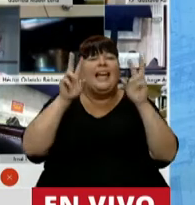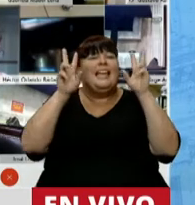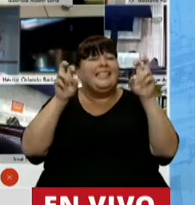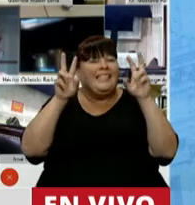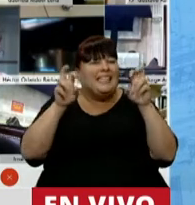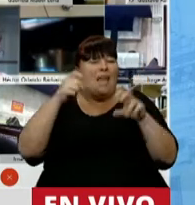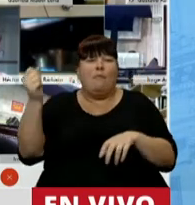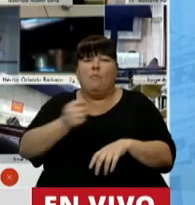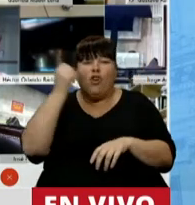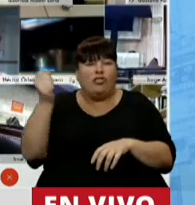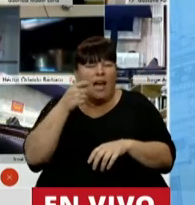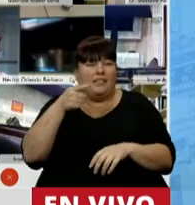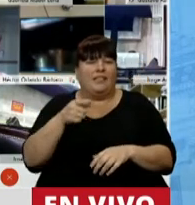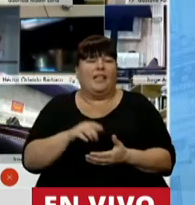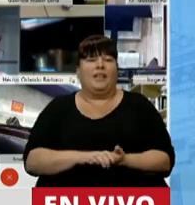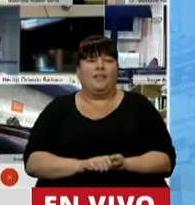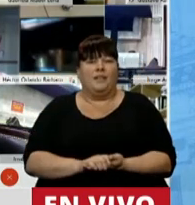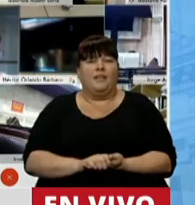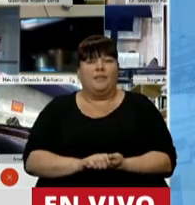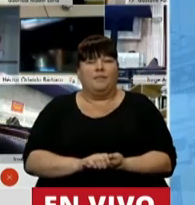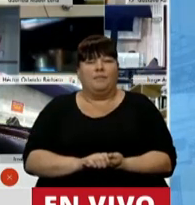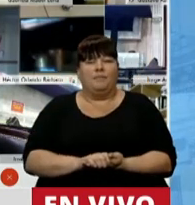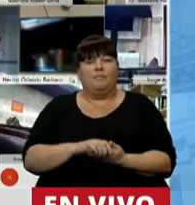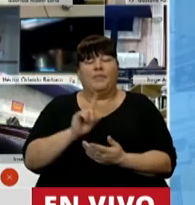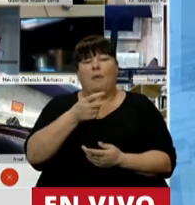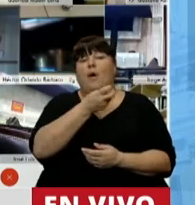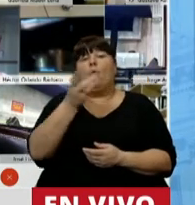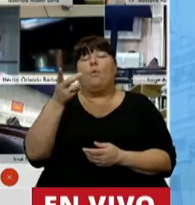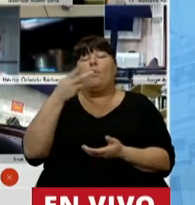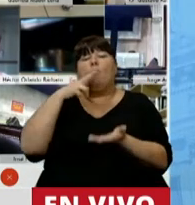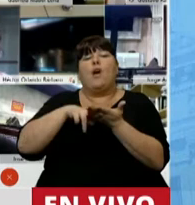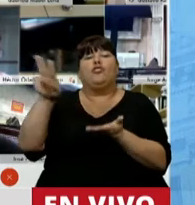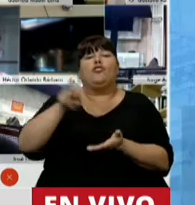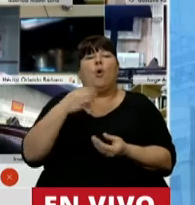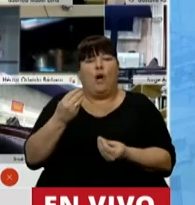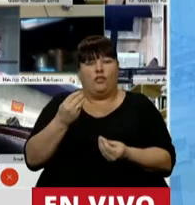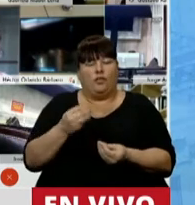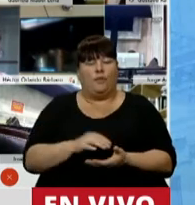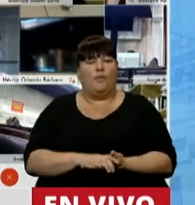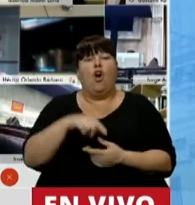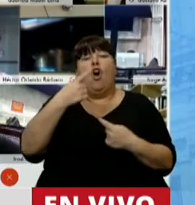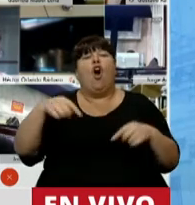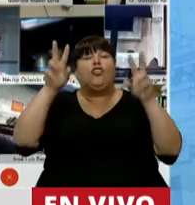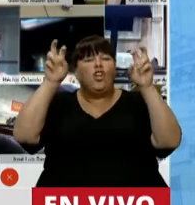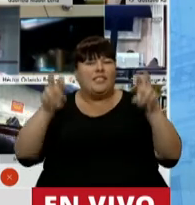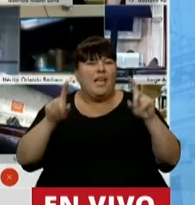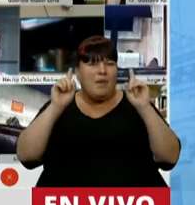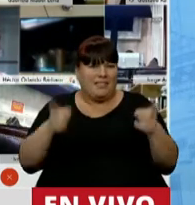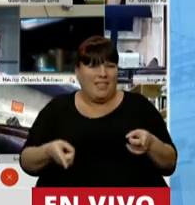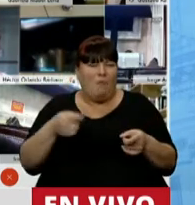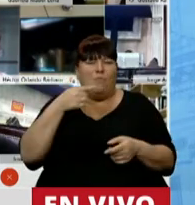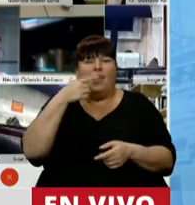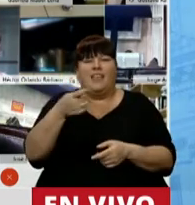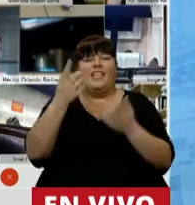de la trascendencia de la determinación y cuantía del impuesto. Varios otros principios parecen venir a tallar en la